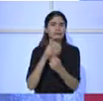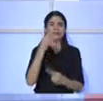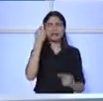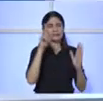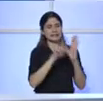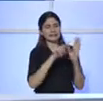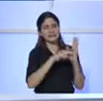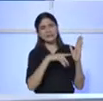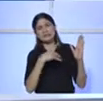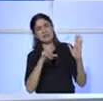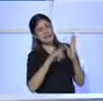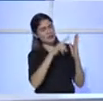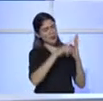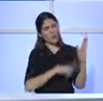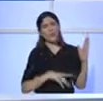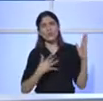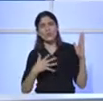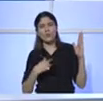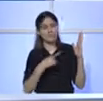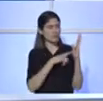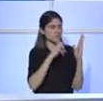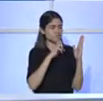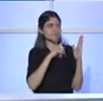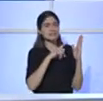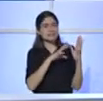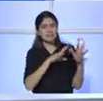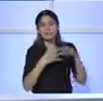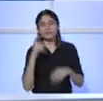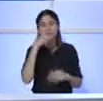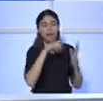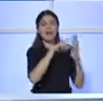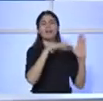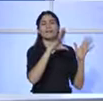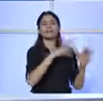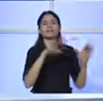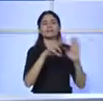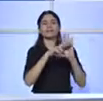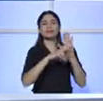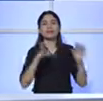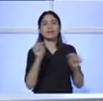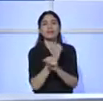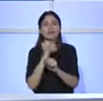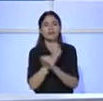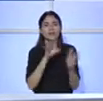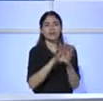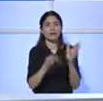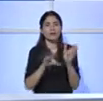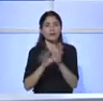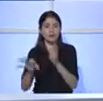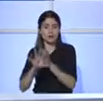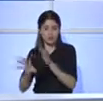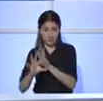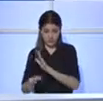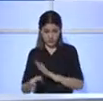aplicar. Entonces, ¿qué hacemos nosotros? Reglamentamos, corregimos, hacemos que la cosa funcione. Hoy día la maquinaria